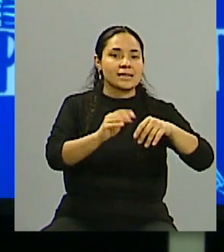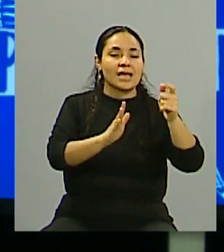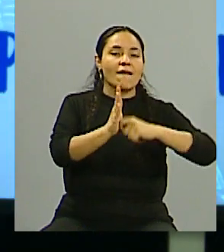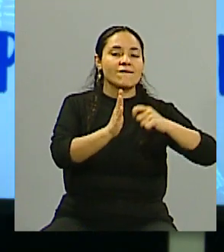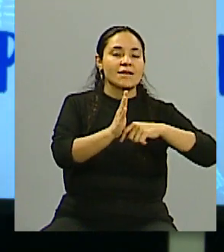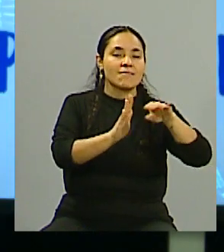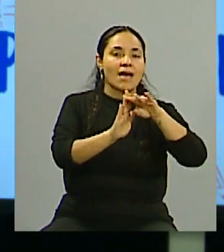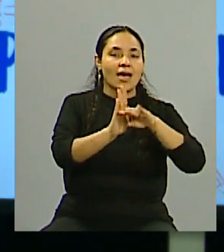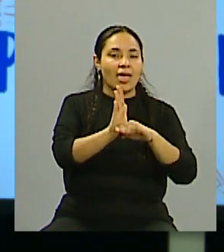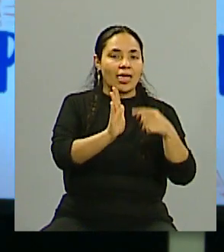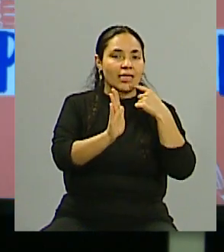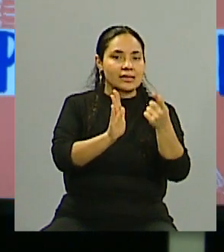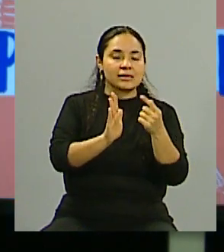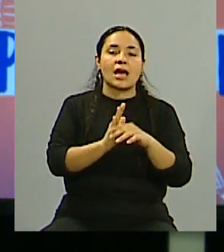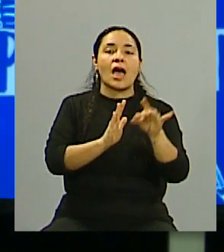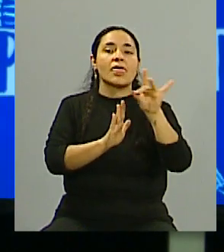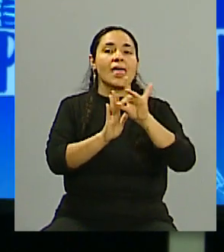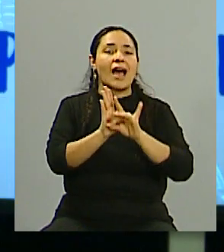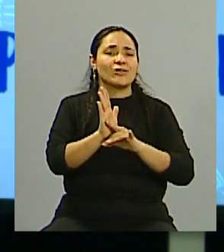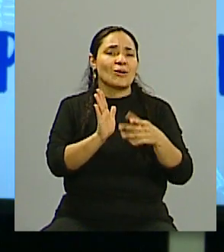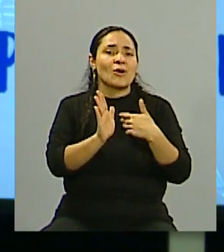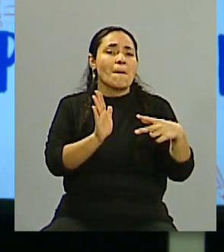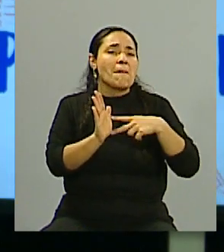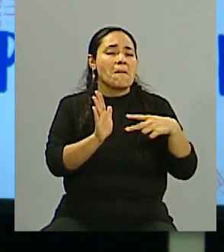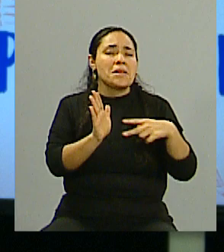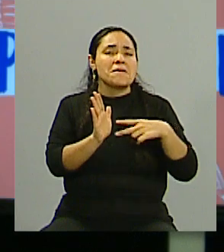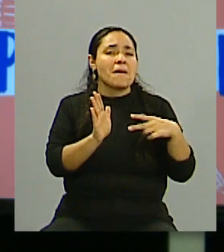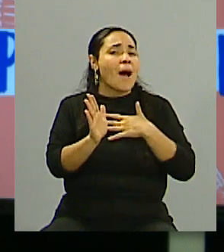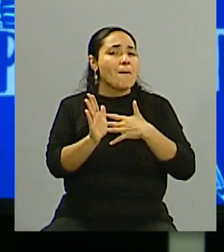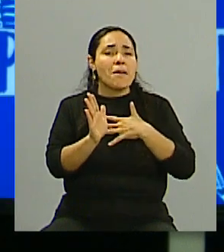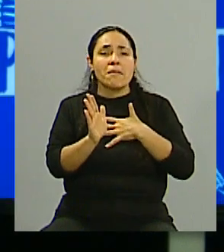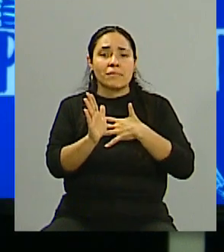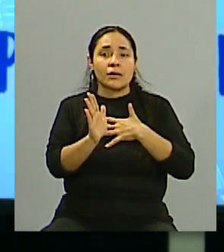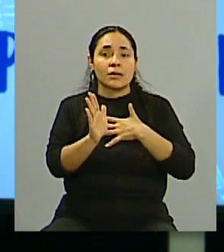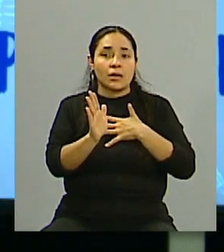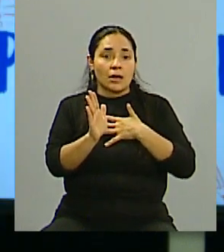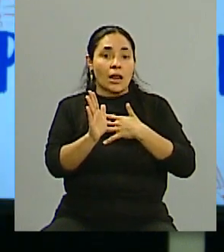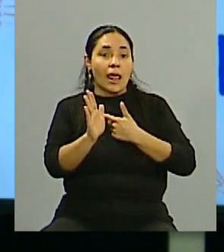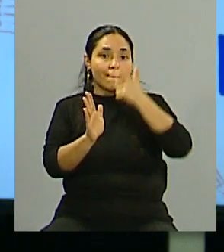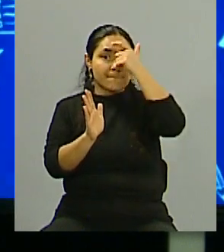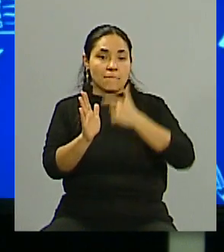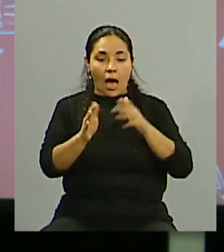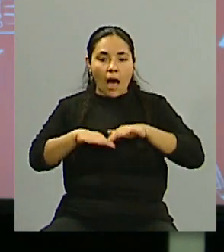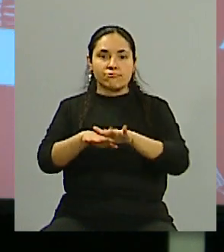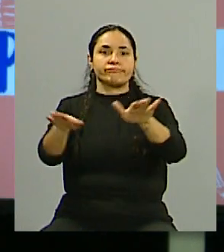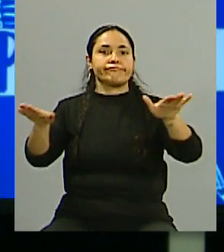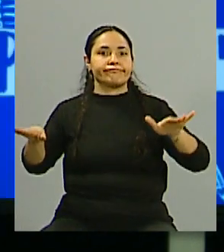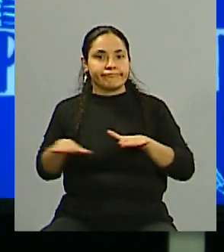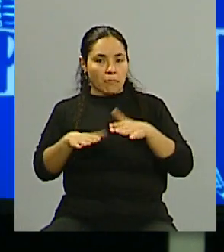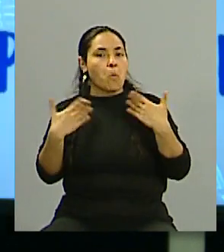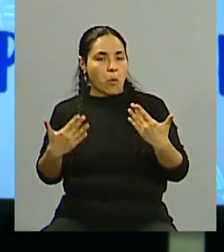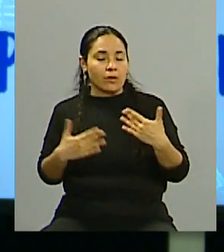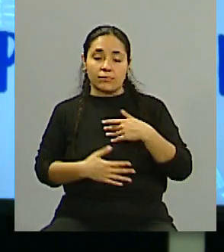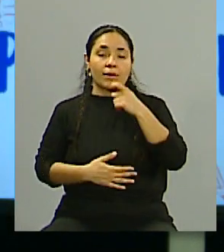estos datos que son archi súper protegidos. Uno puede retractarse, puede decir, bueno, yo te doy mis datos, pero en algún